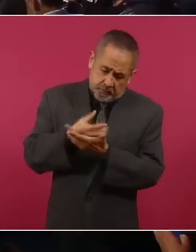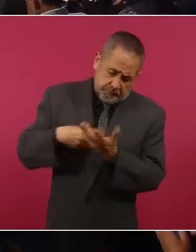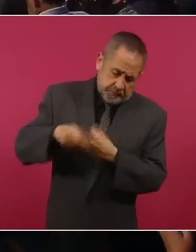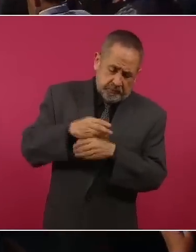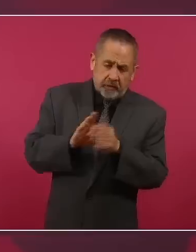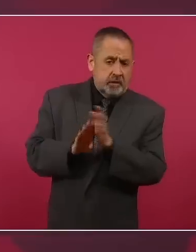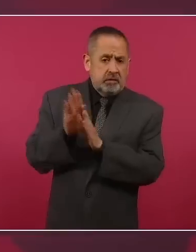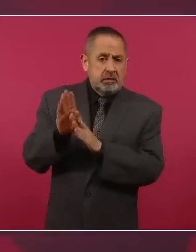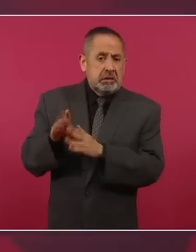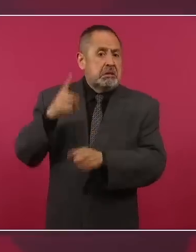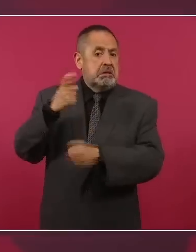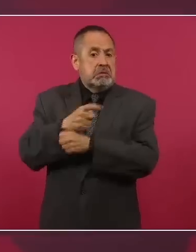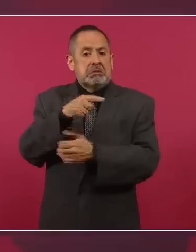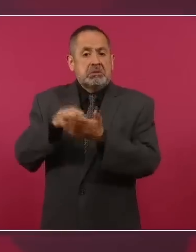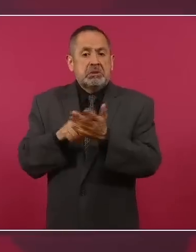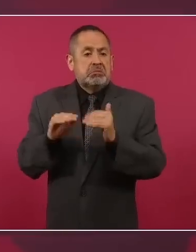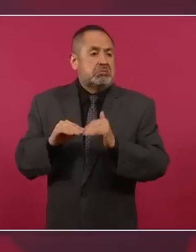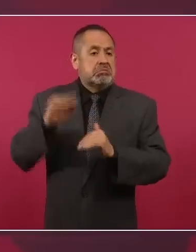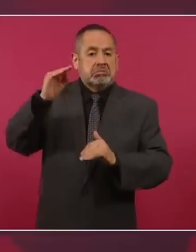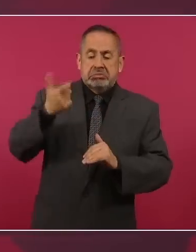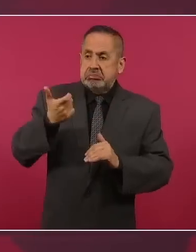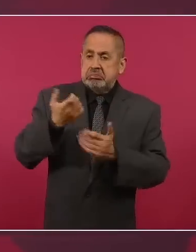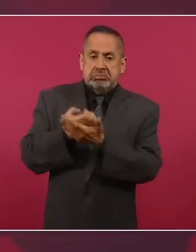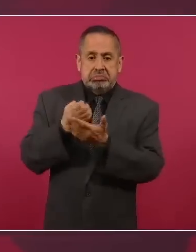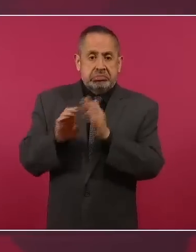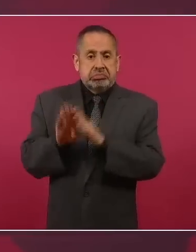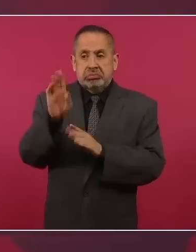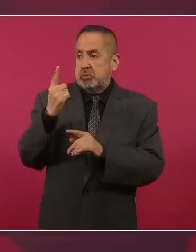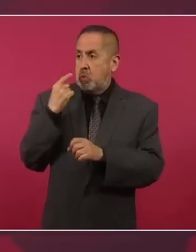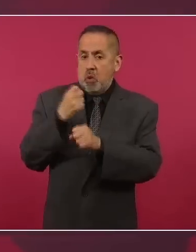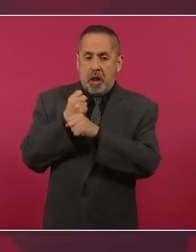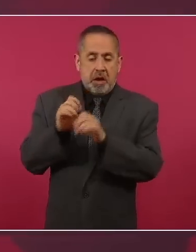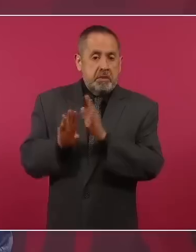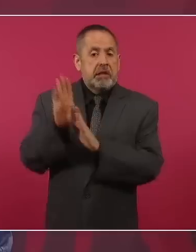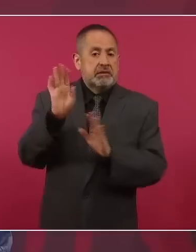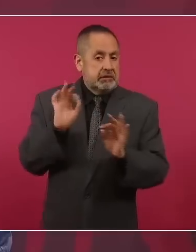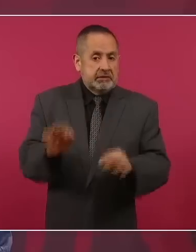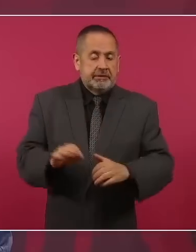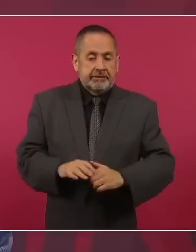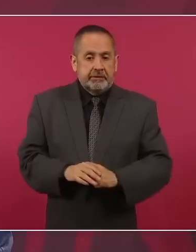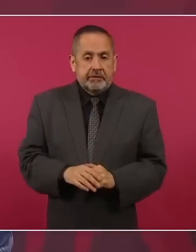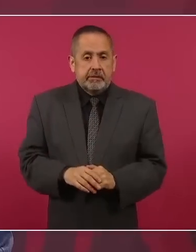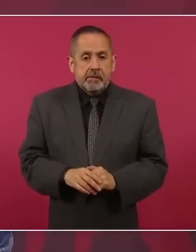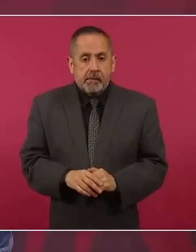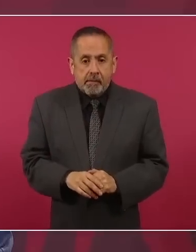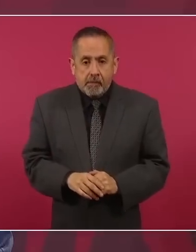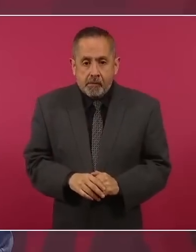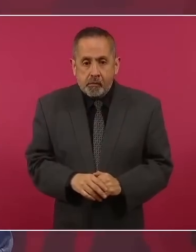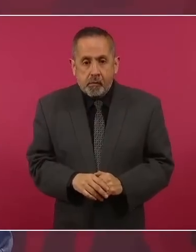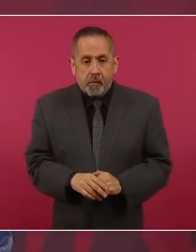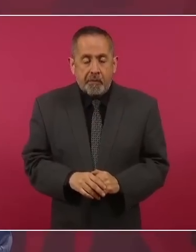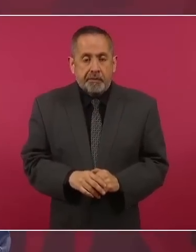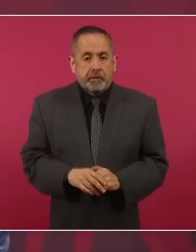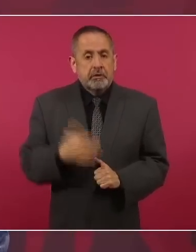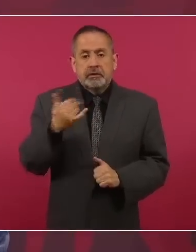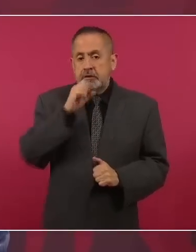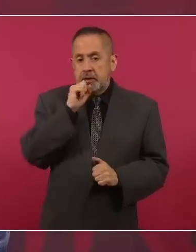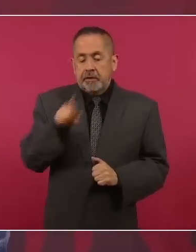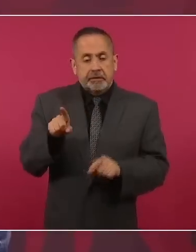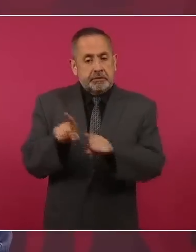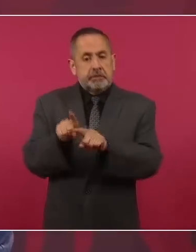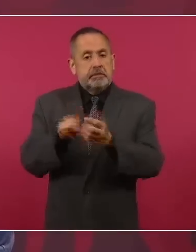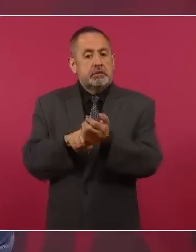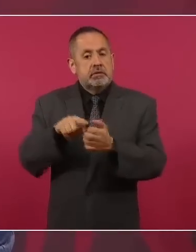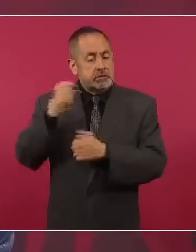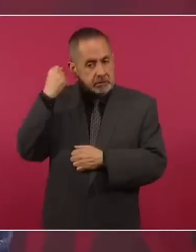está en los primeros lugares en crecimiento económico el año pasado, y lo mismo